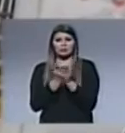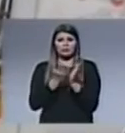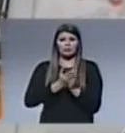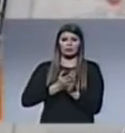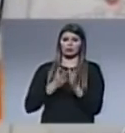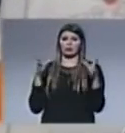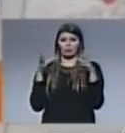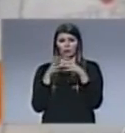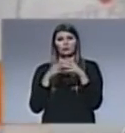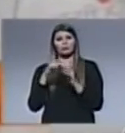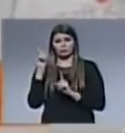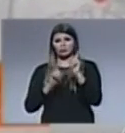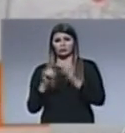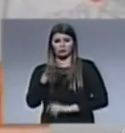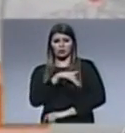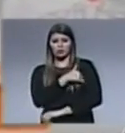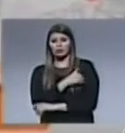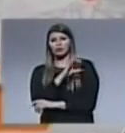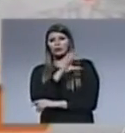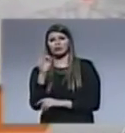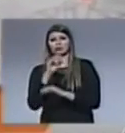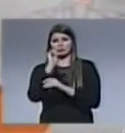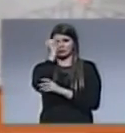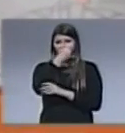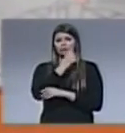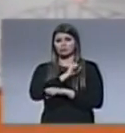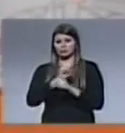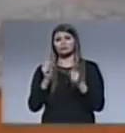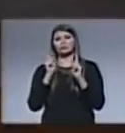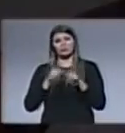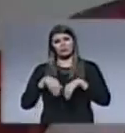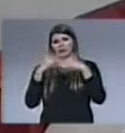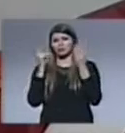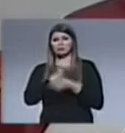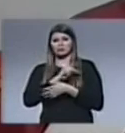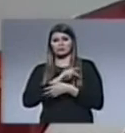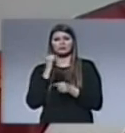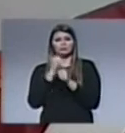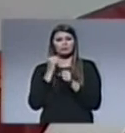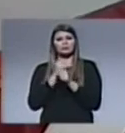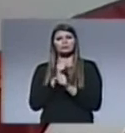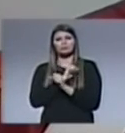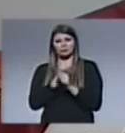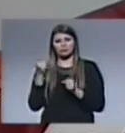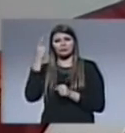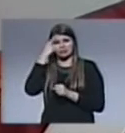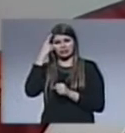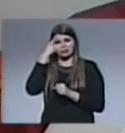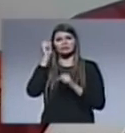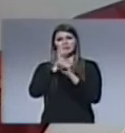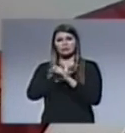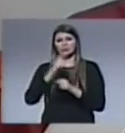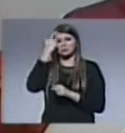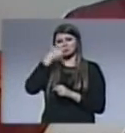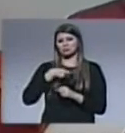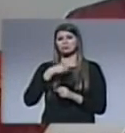el grupo que era mi hijo que está en el colegio, otro que está en la universidad. Cualquier persona que hace una actividad, ya una persona digamos consciente y que puede tomar la